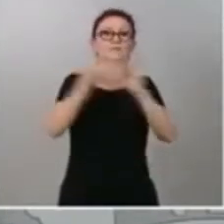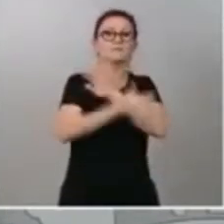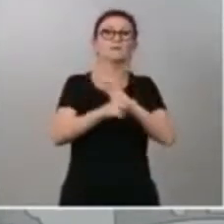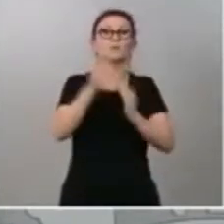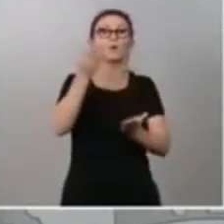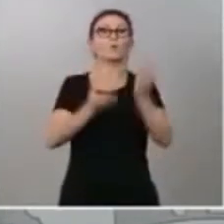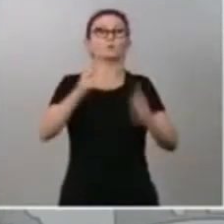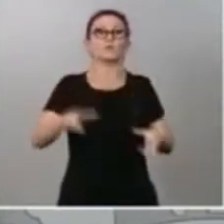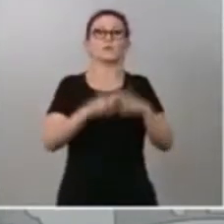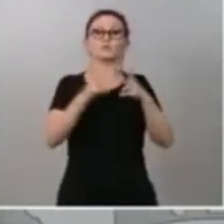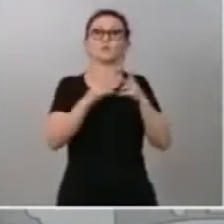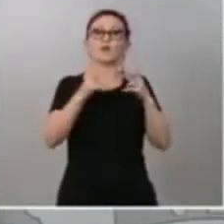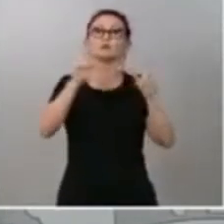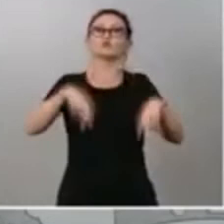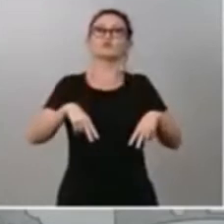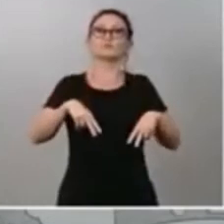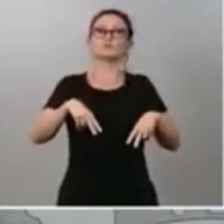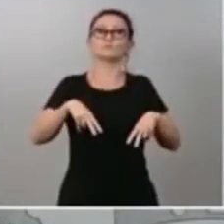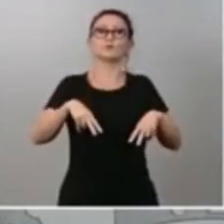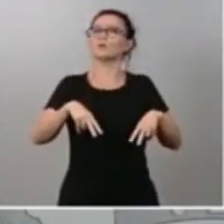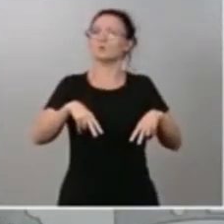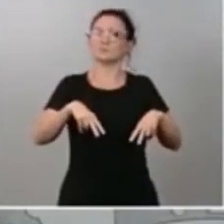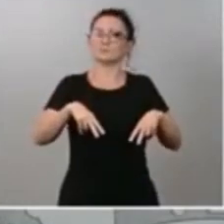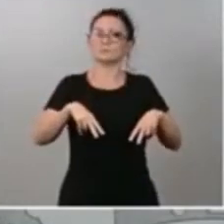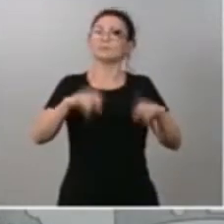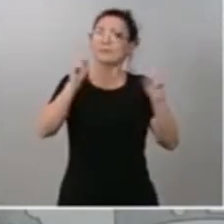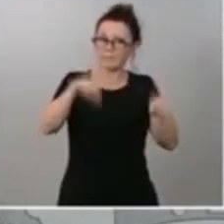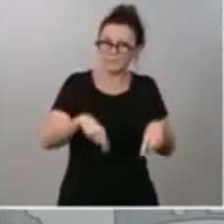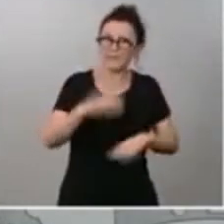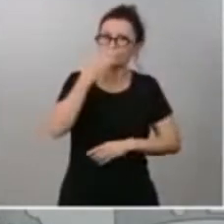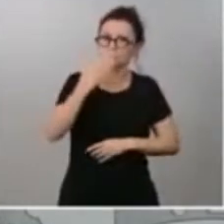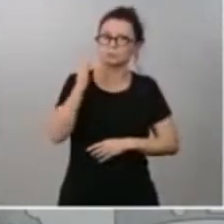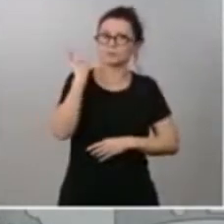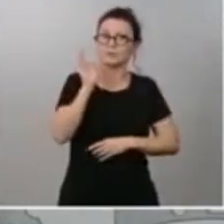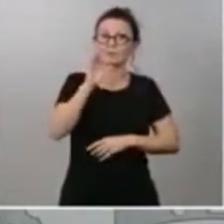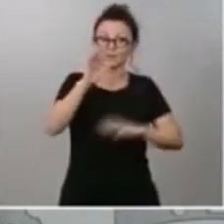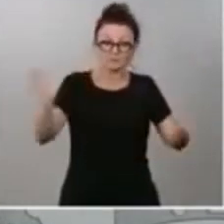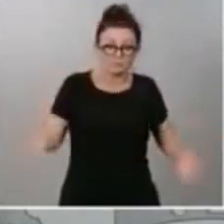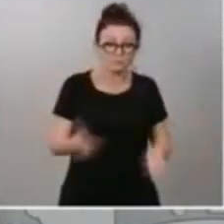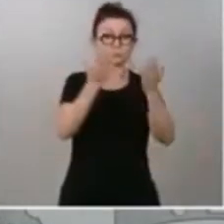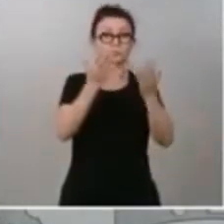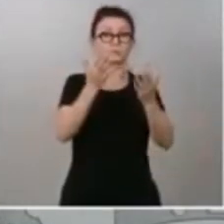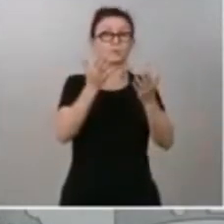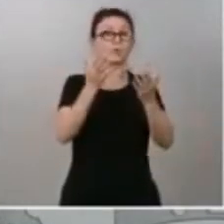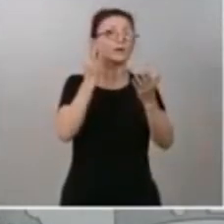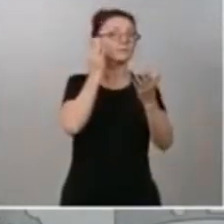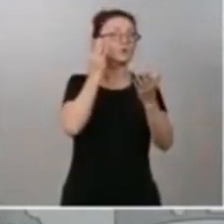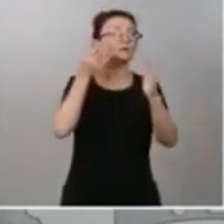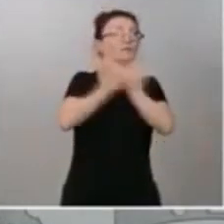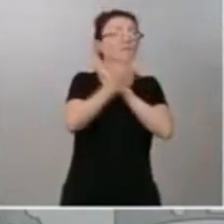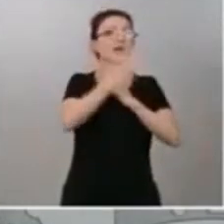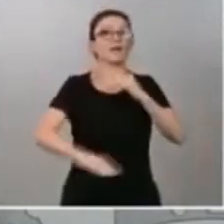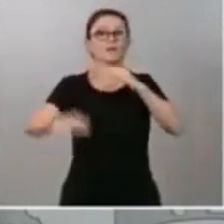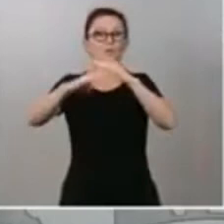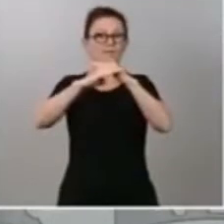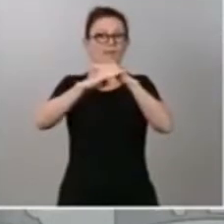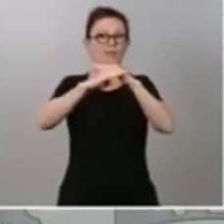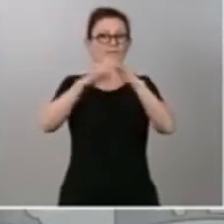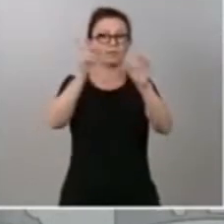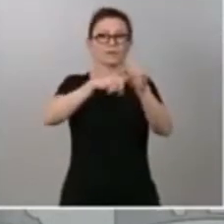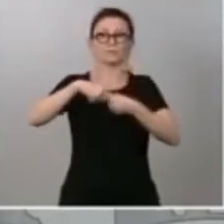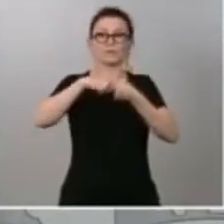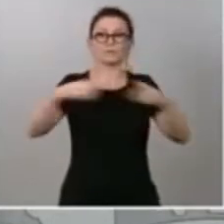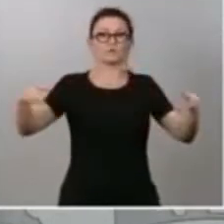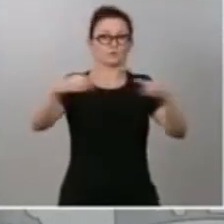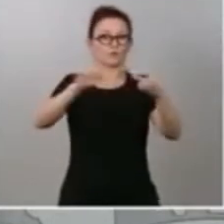cuando avanzan los derechos de las mujeres, avanzamos el conjunto de la sociedad. La igualdad también entre todos los miembros de la comunidad, porque ya